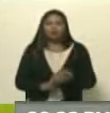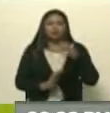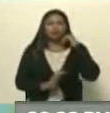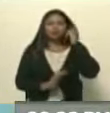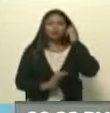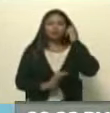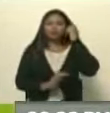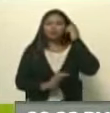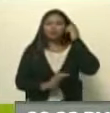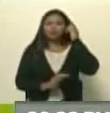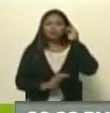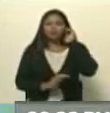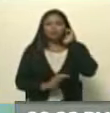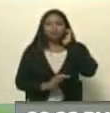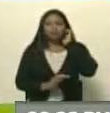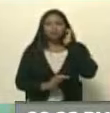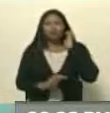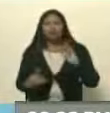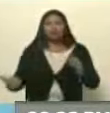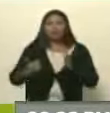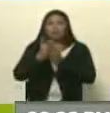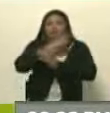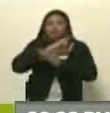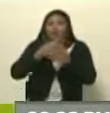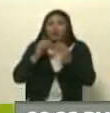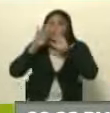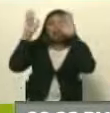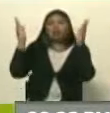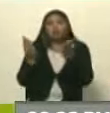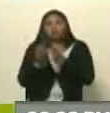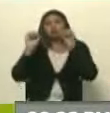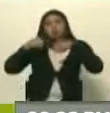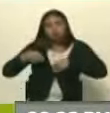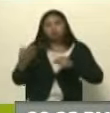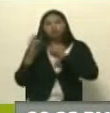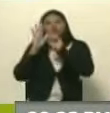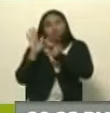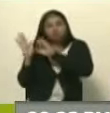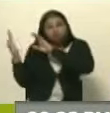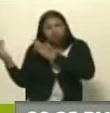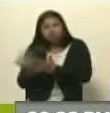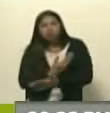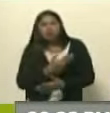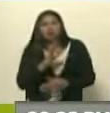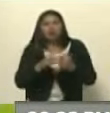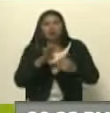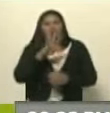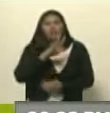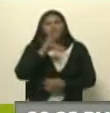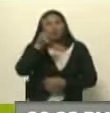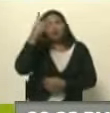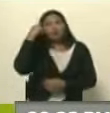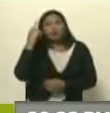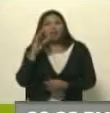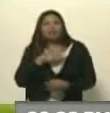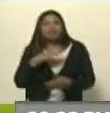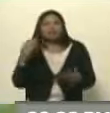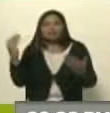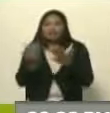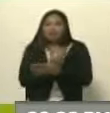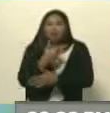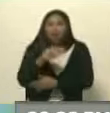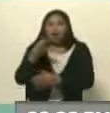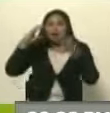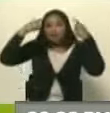para que se diera el primer golpe mediático en el mundo. Y lo dieron, por supuesto que lograron por apenas 48 horas derrocar al